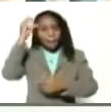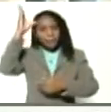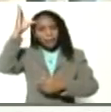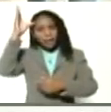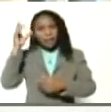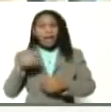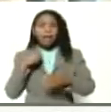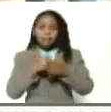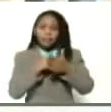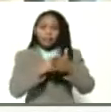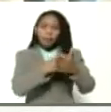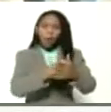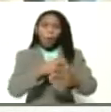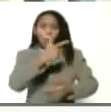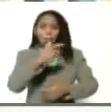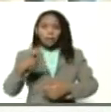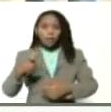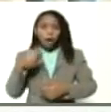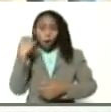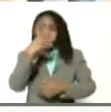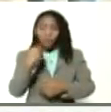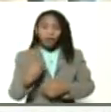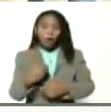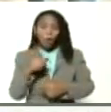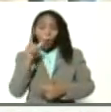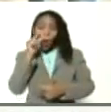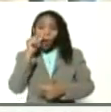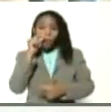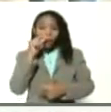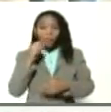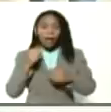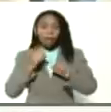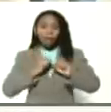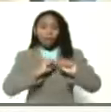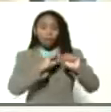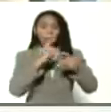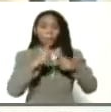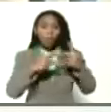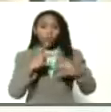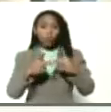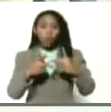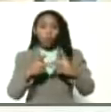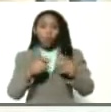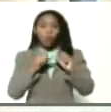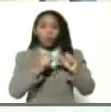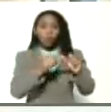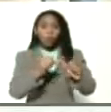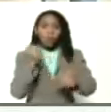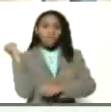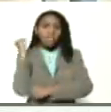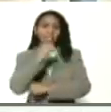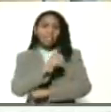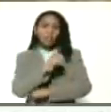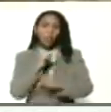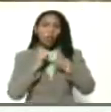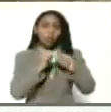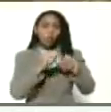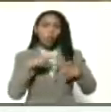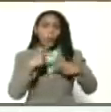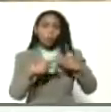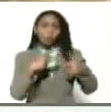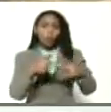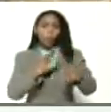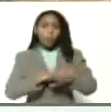insistimos en nosotros como gente, como jóvenes, como hombres de combatividad y de producción, camarada. Seguimos venciendo, seguimos produciendo